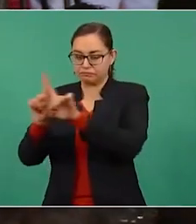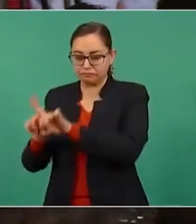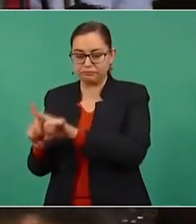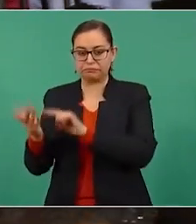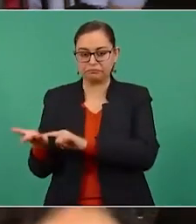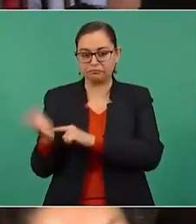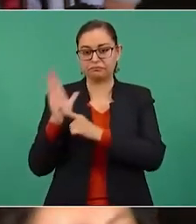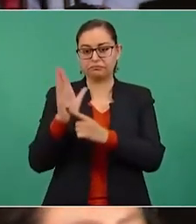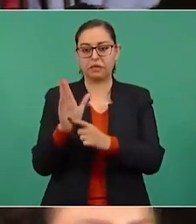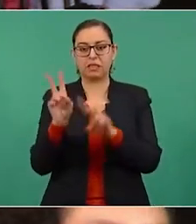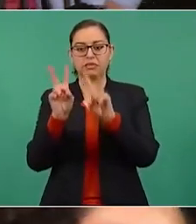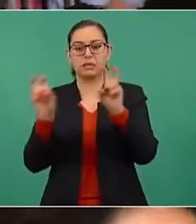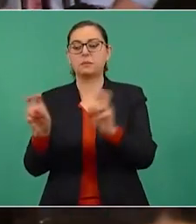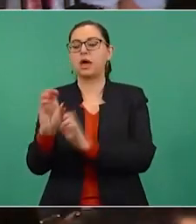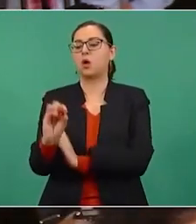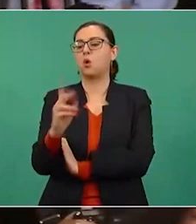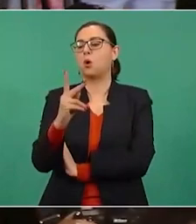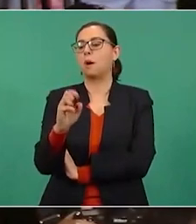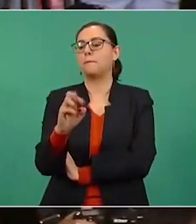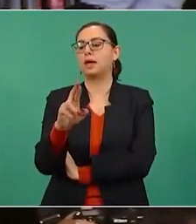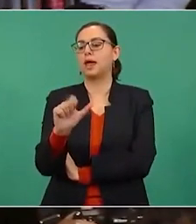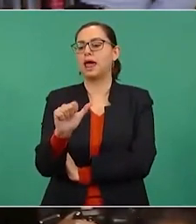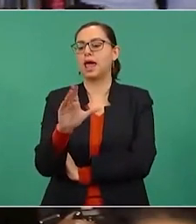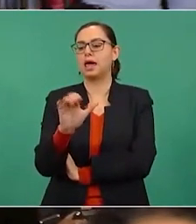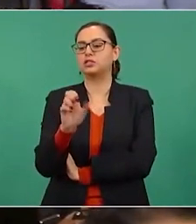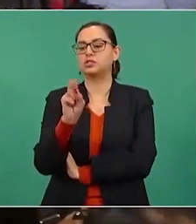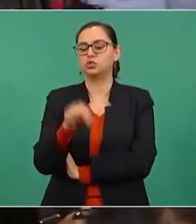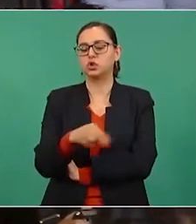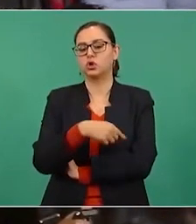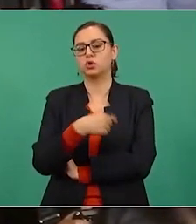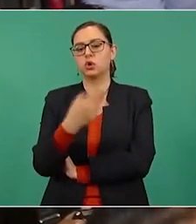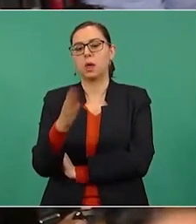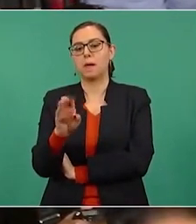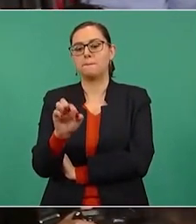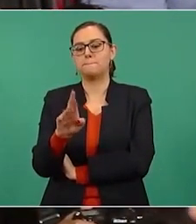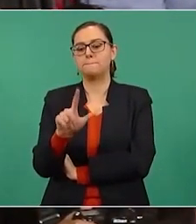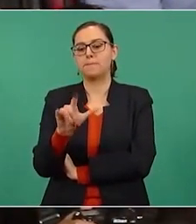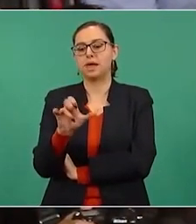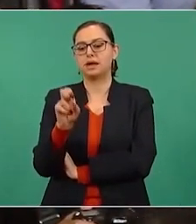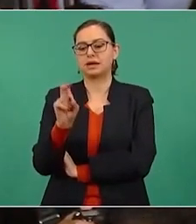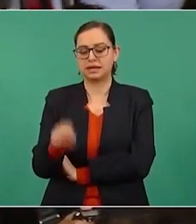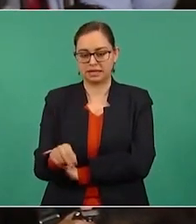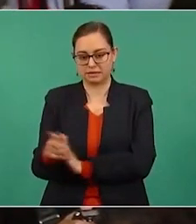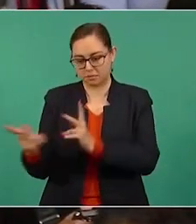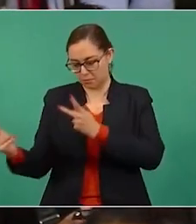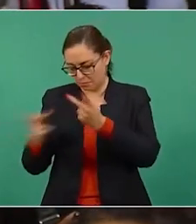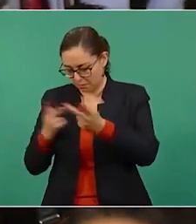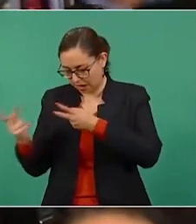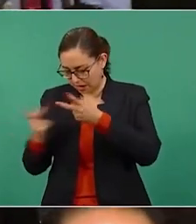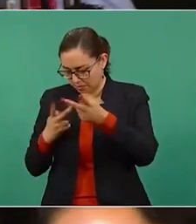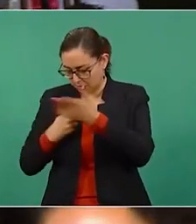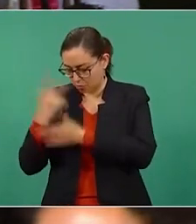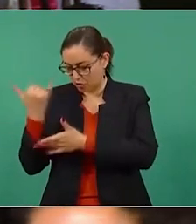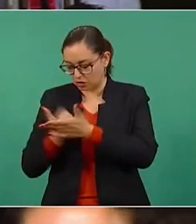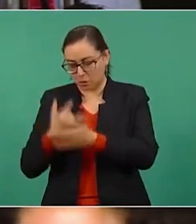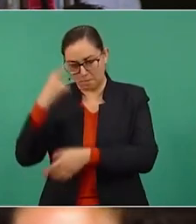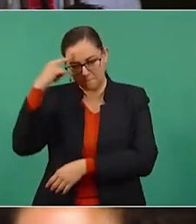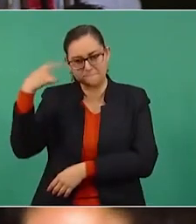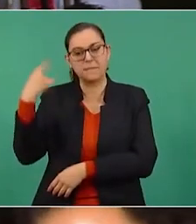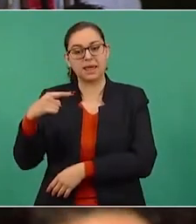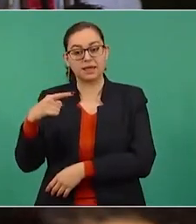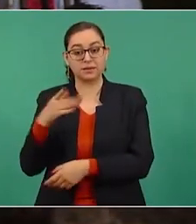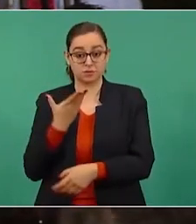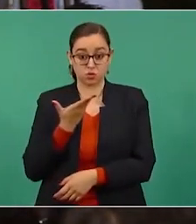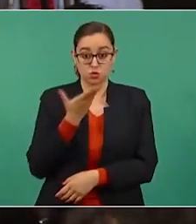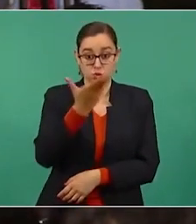como Operación Berlín, cuyo objetivo fallido fue descarrilar su candidatura hacia la presidencia. Entiendo que